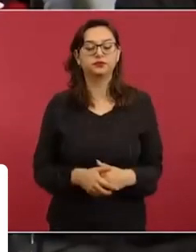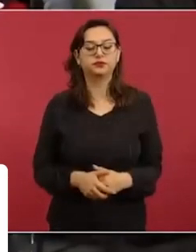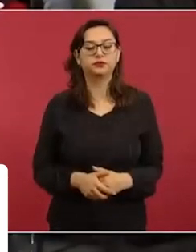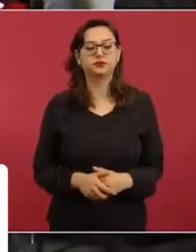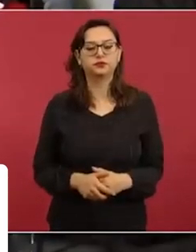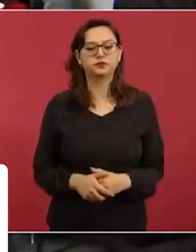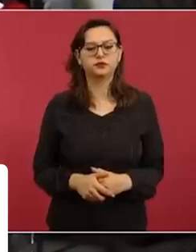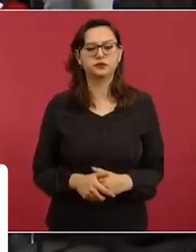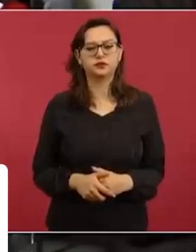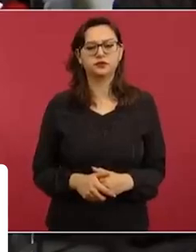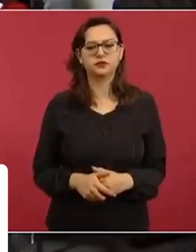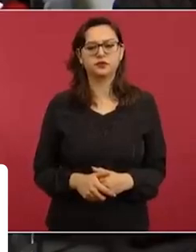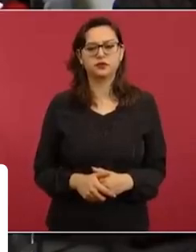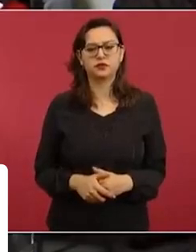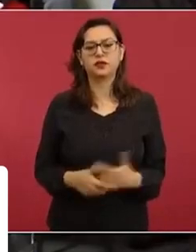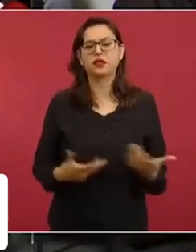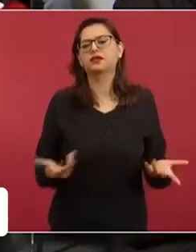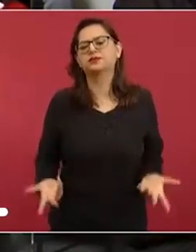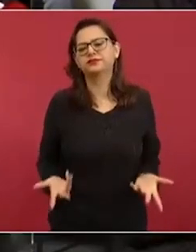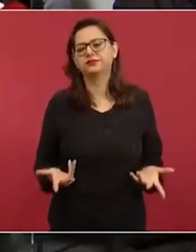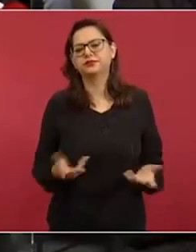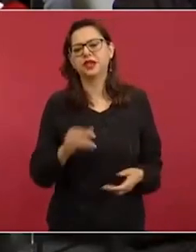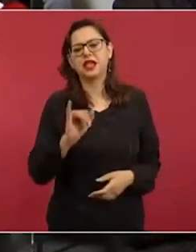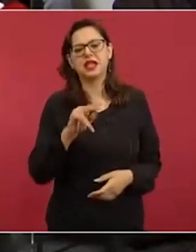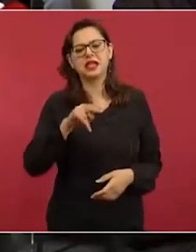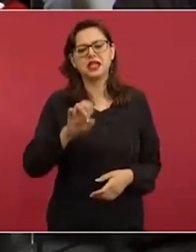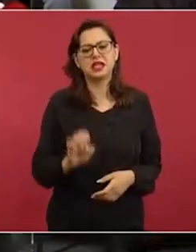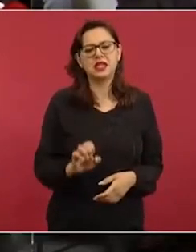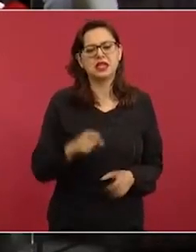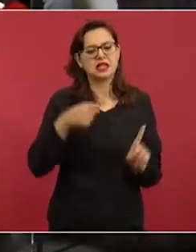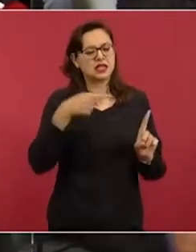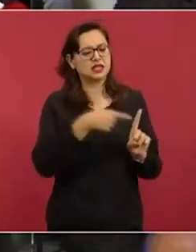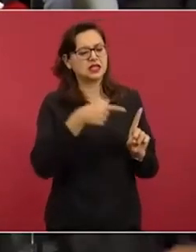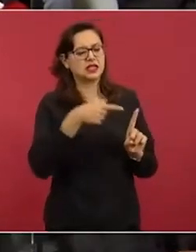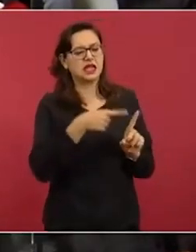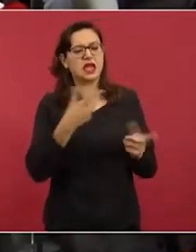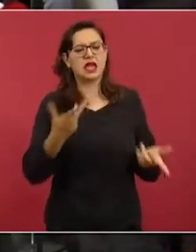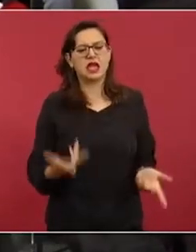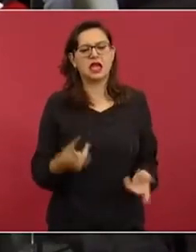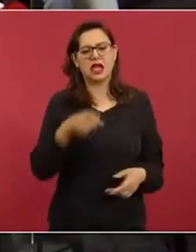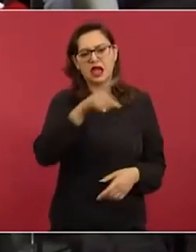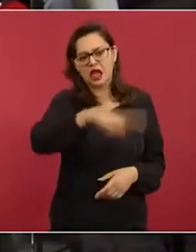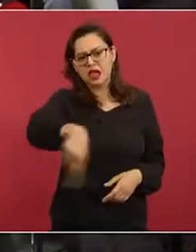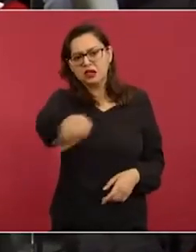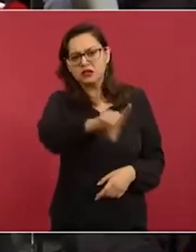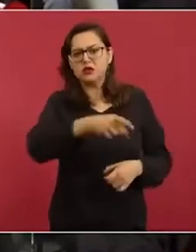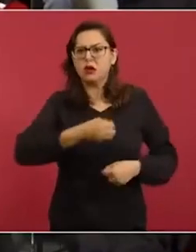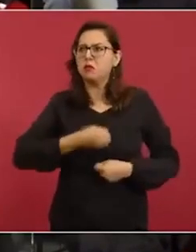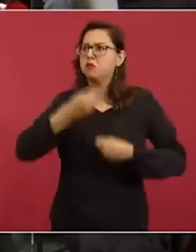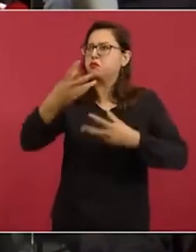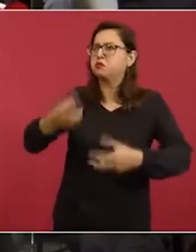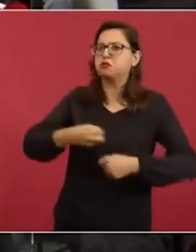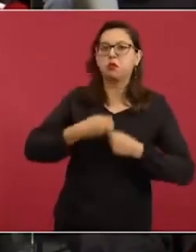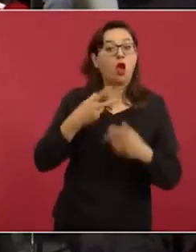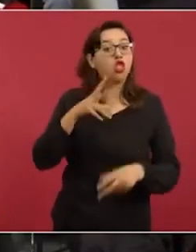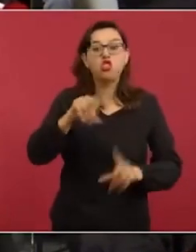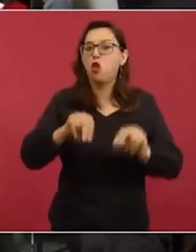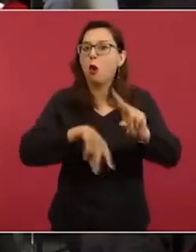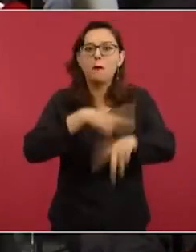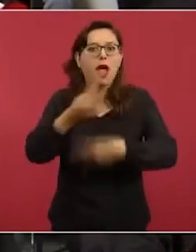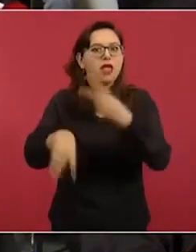tema, ¿cómo debería entonces actuar el INE ante estos llamados abiertos a no participar? O sea, a las personas que están